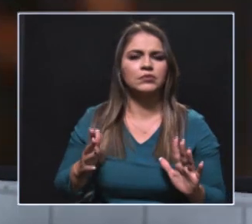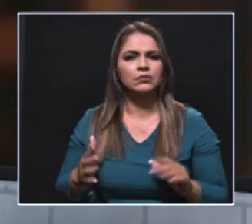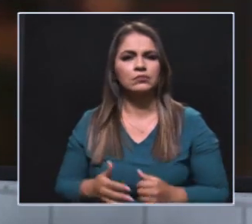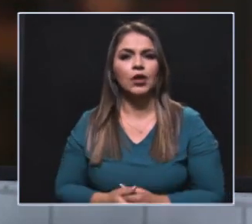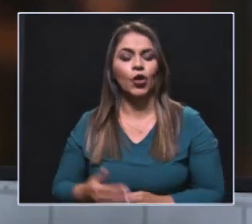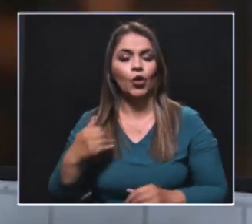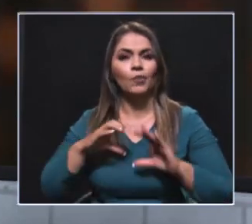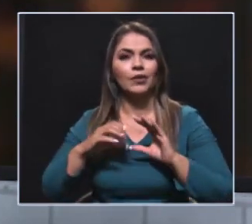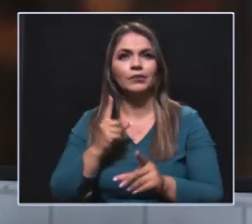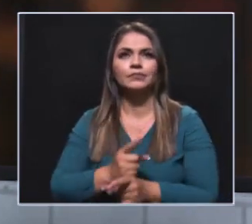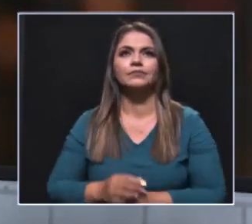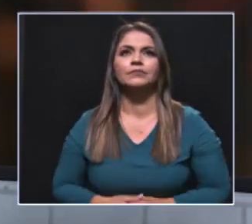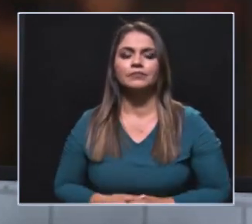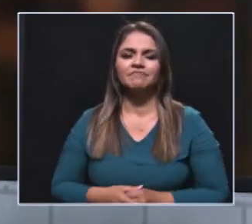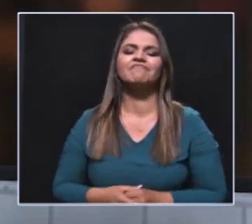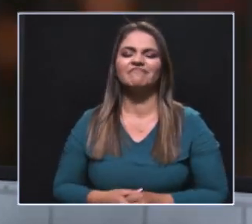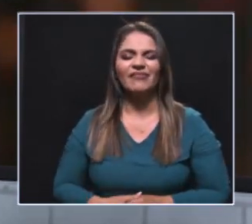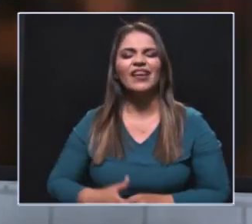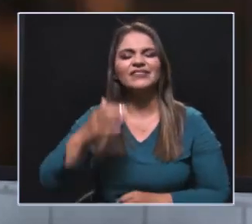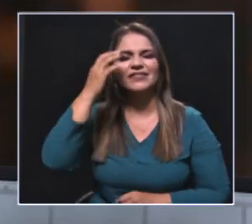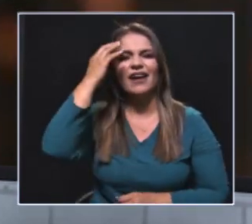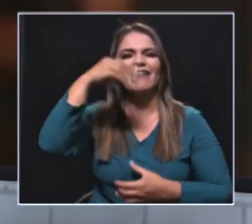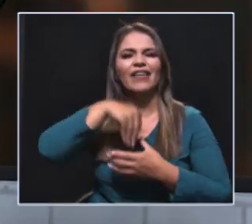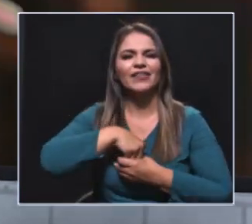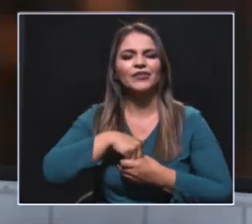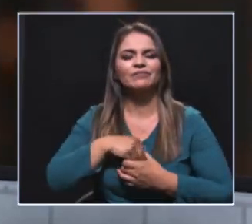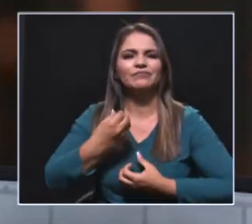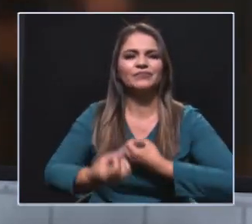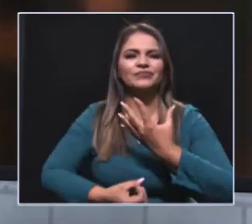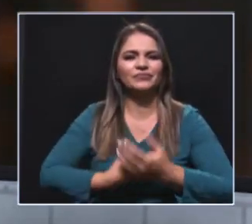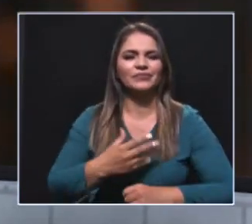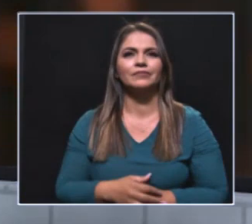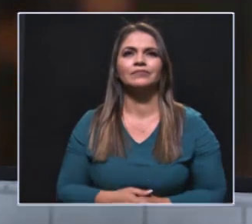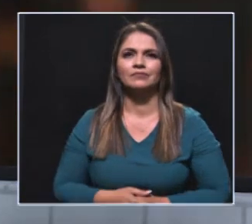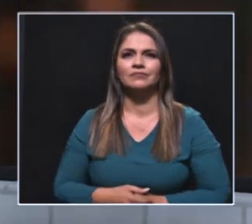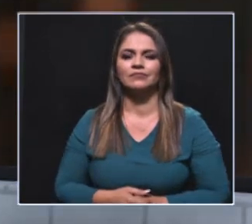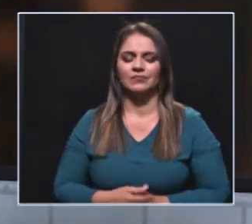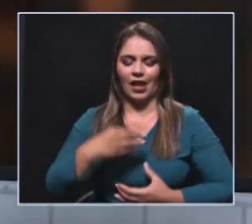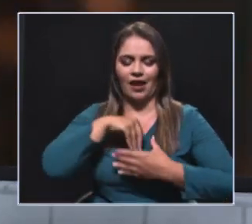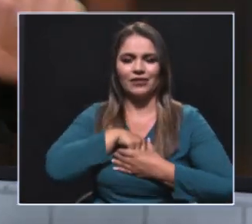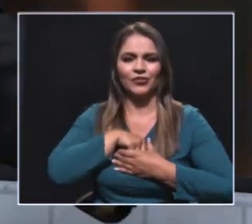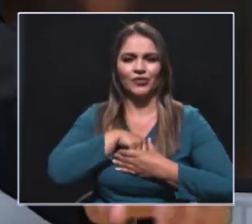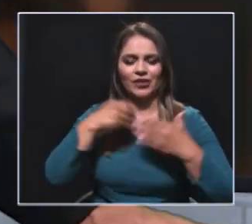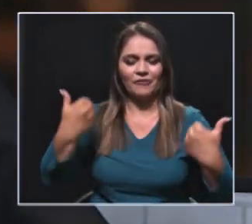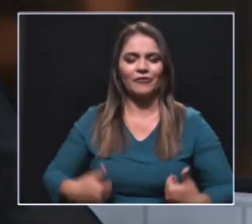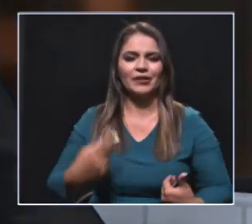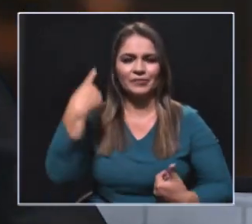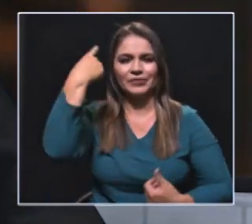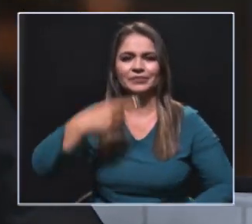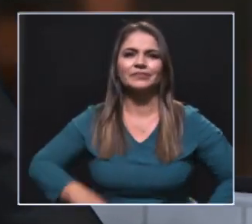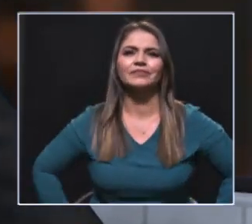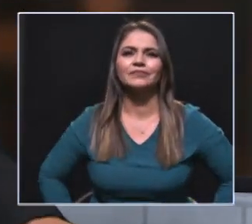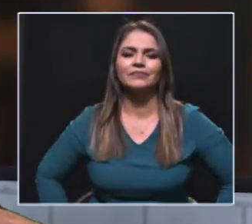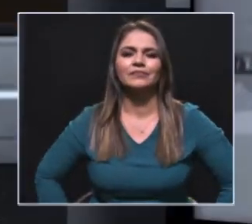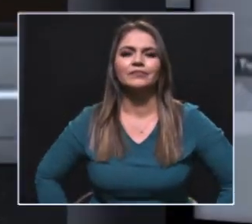de poderse comunicar y ya saben que es lo que debe llevar inmerso el mensaje porque está muy bien formada desde el ser, tanto en la forma como en el fondo.